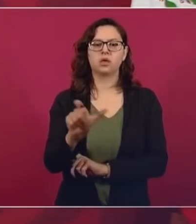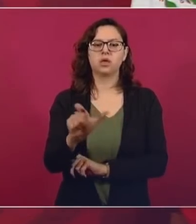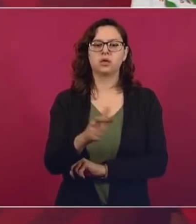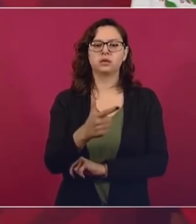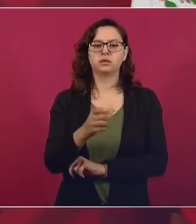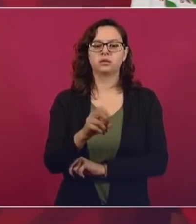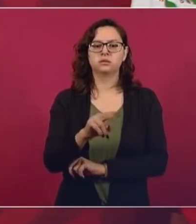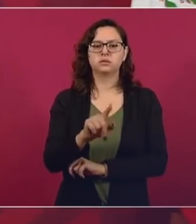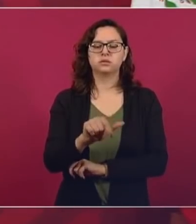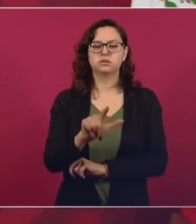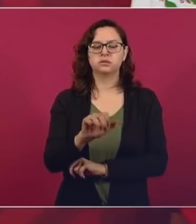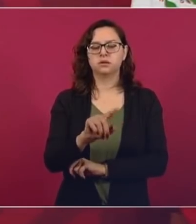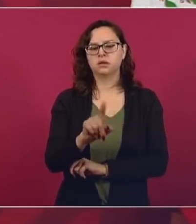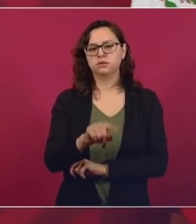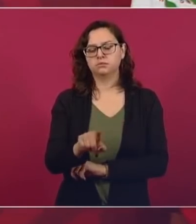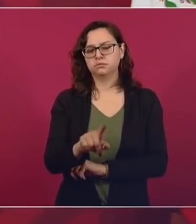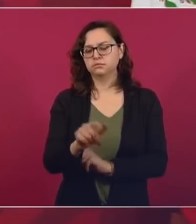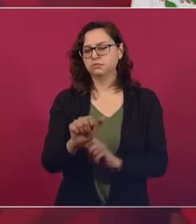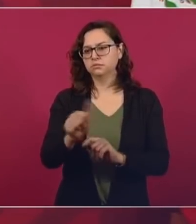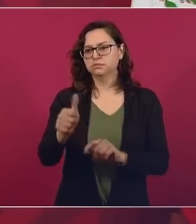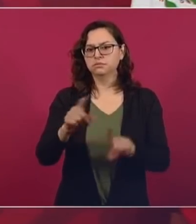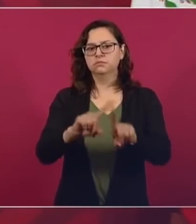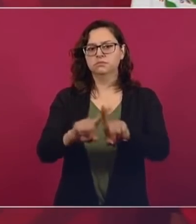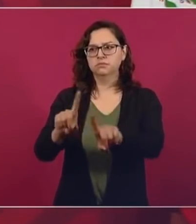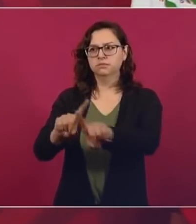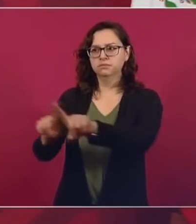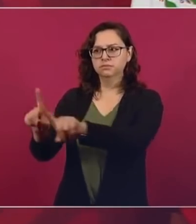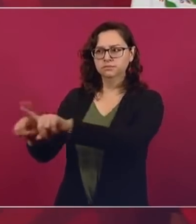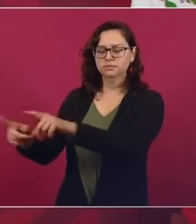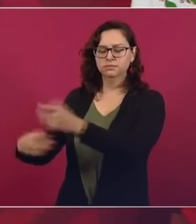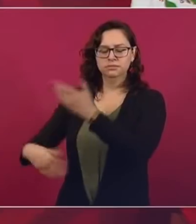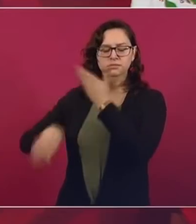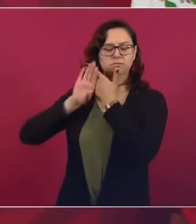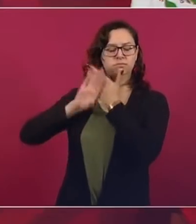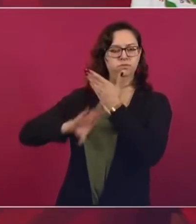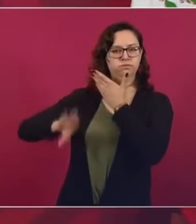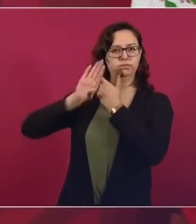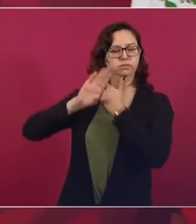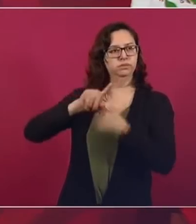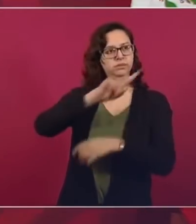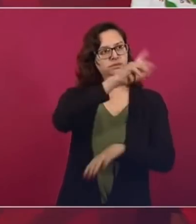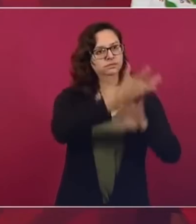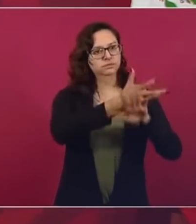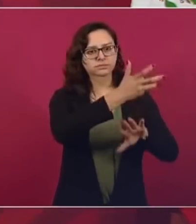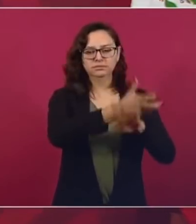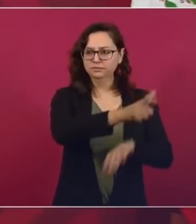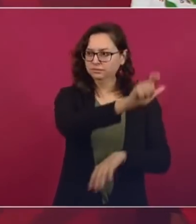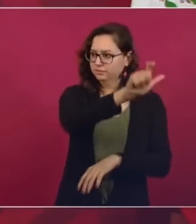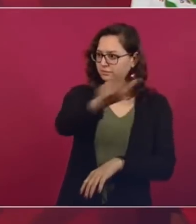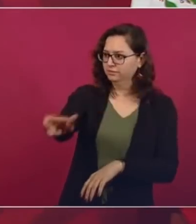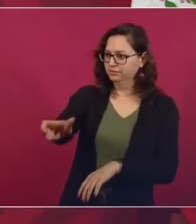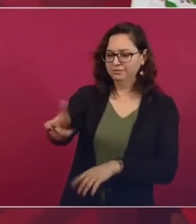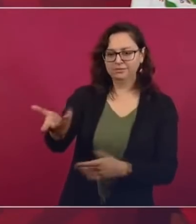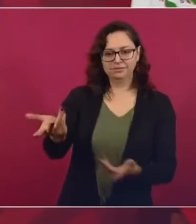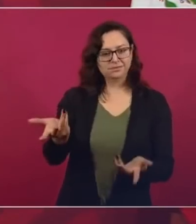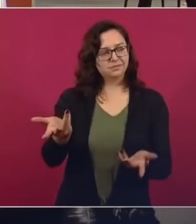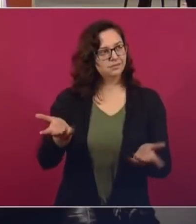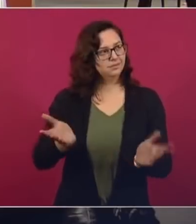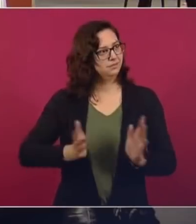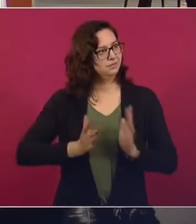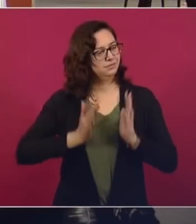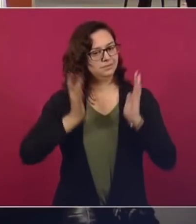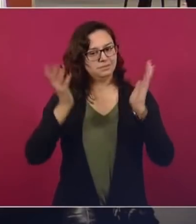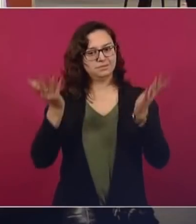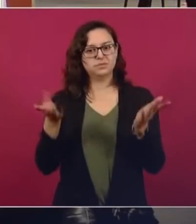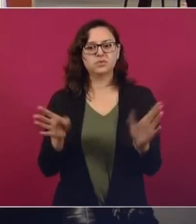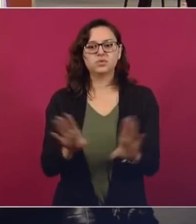otros personajes opositores a nosotros, y